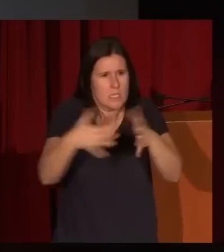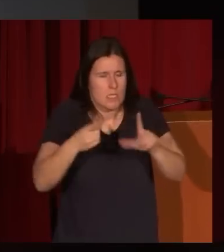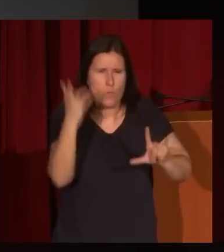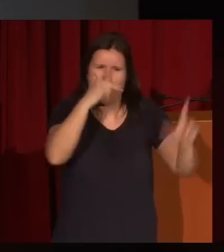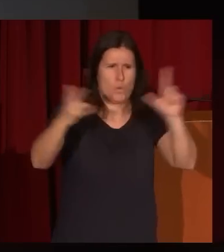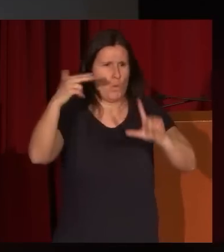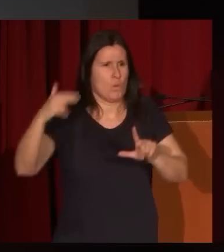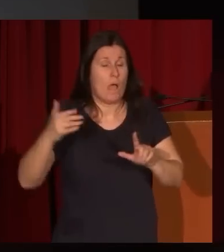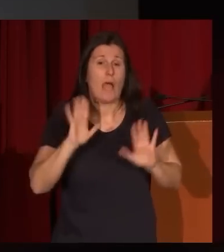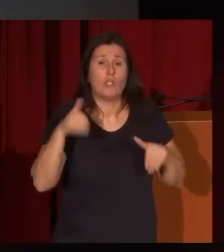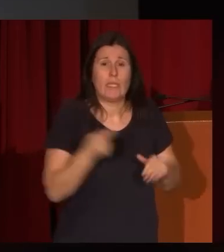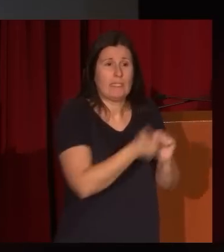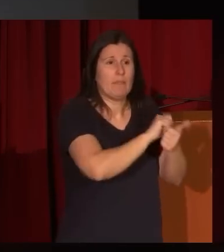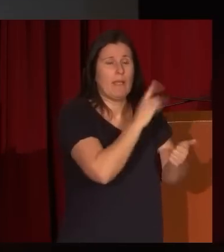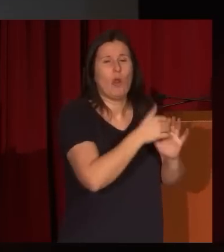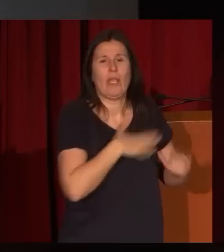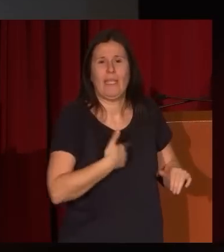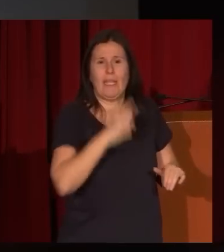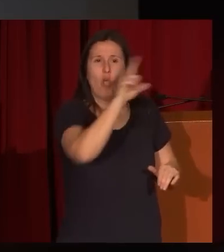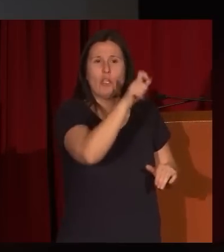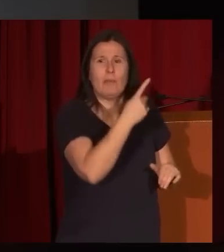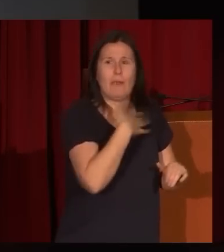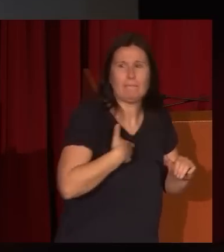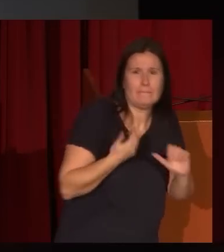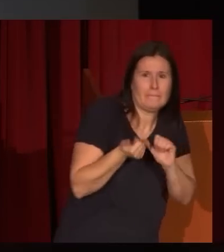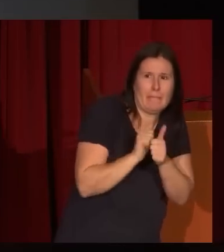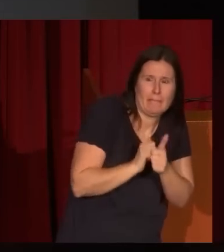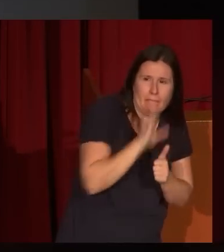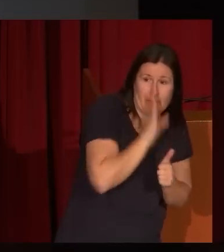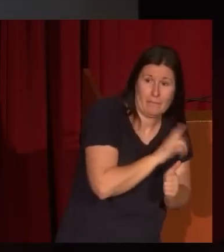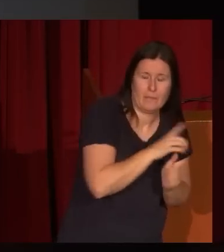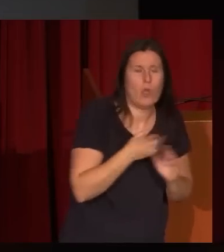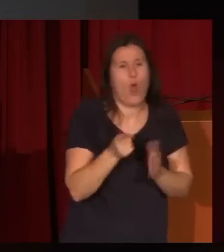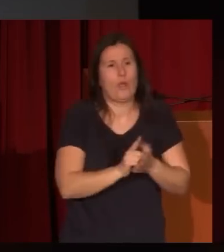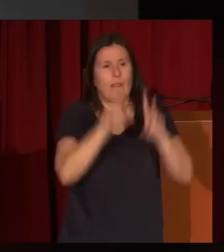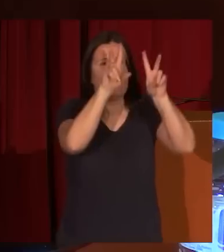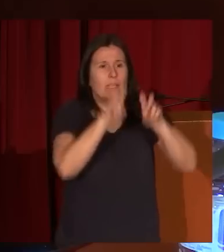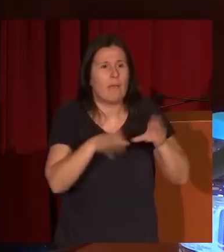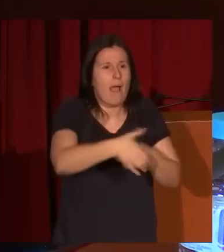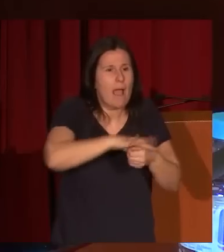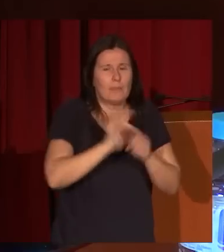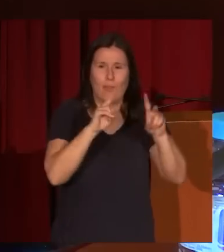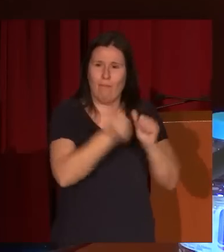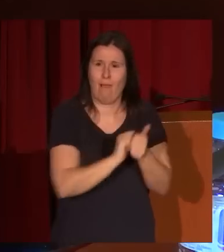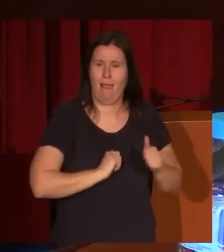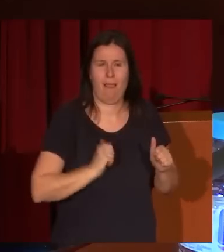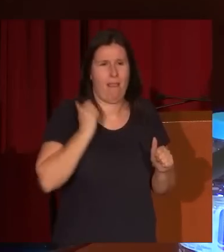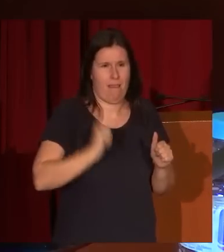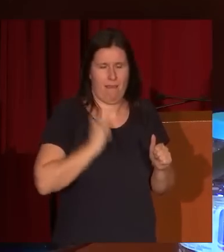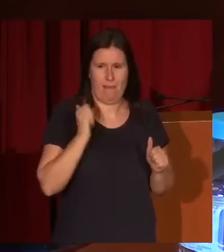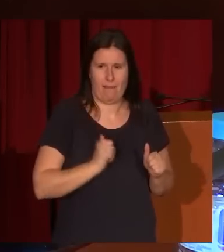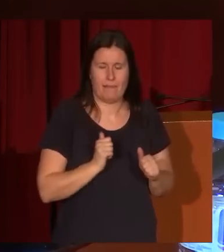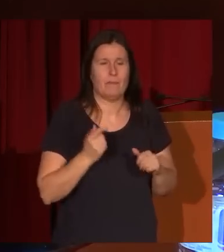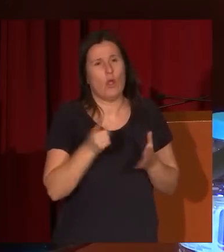intencionadamente imitada por falsificadores. Vuelve otra vez el mundo de los falsos en los imitadores de Lucas.